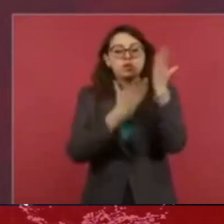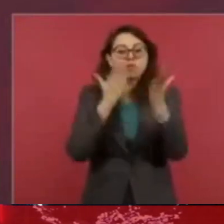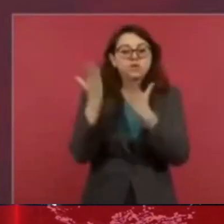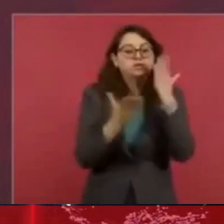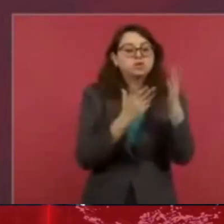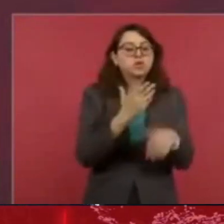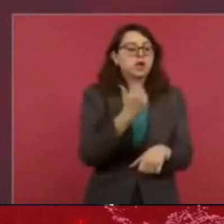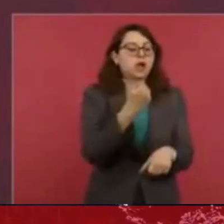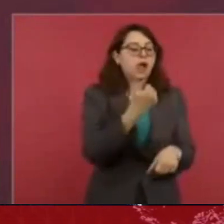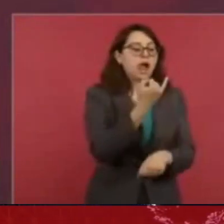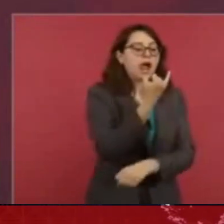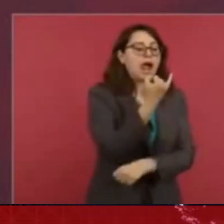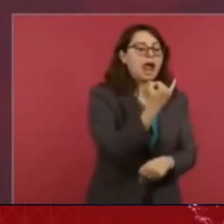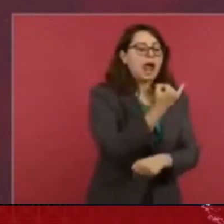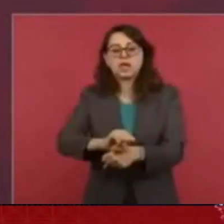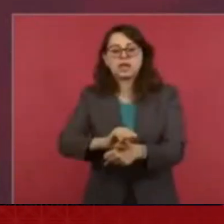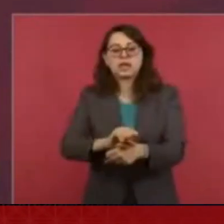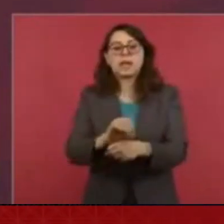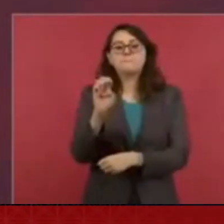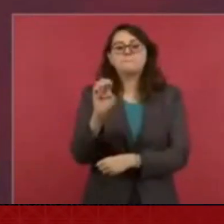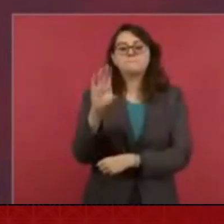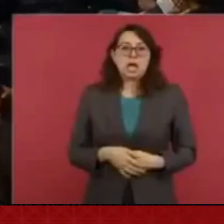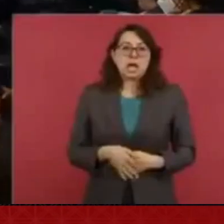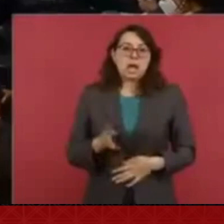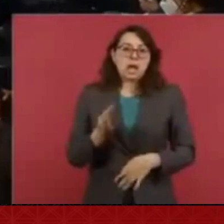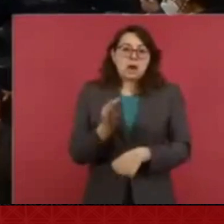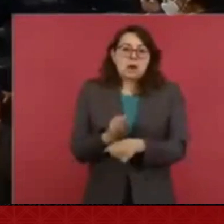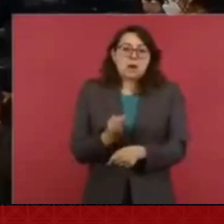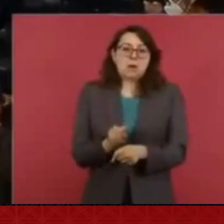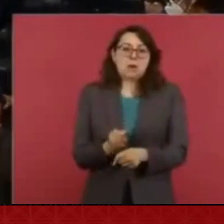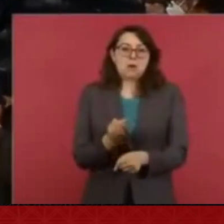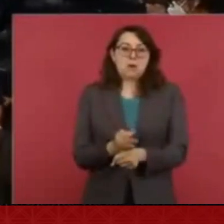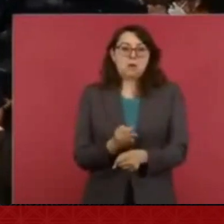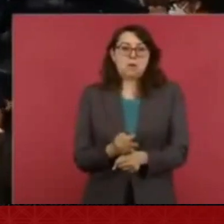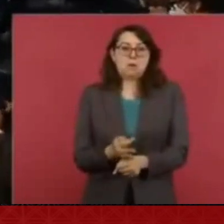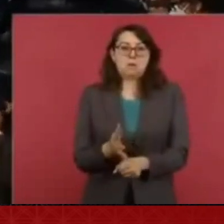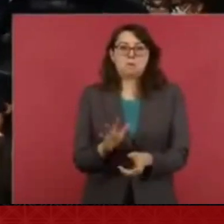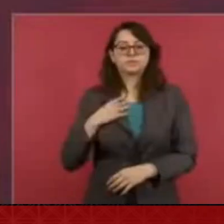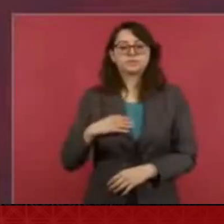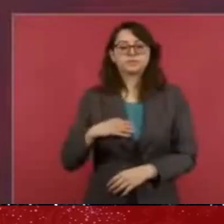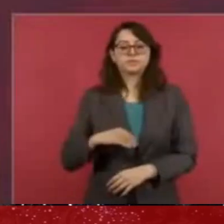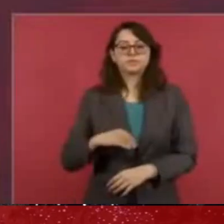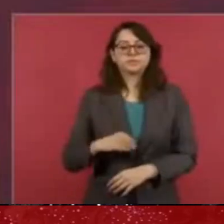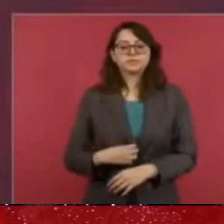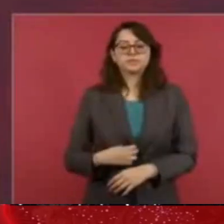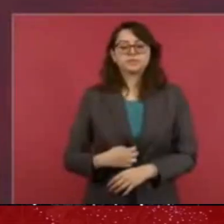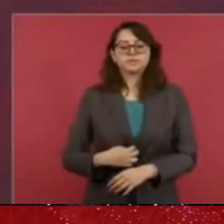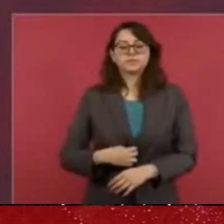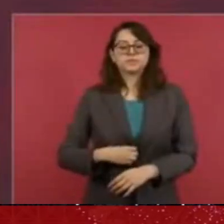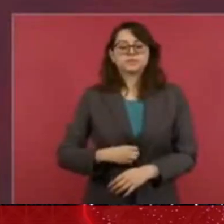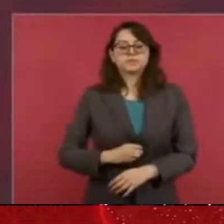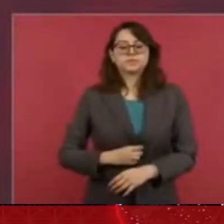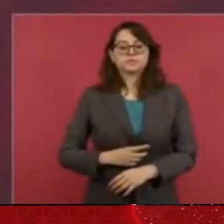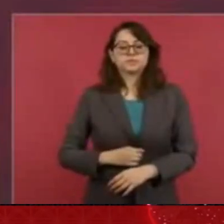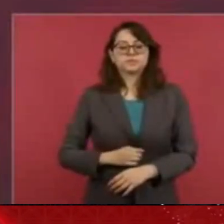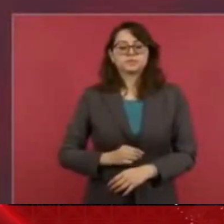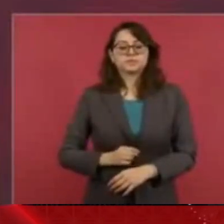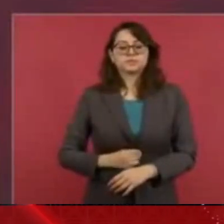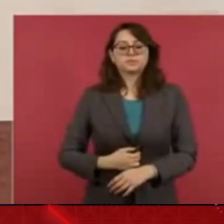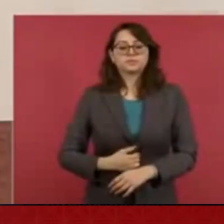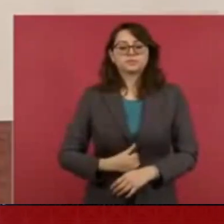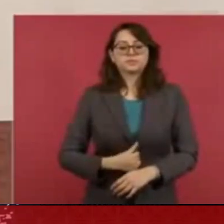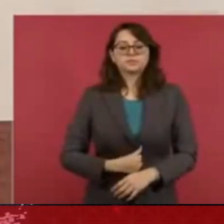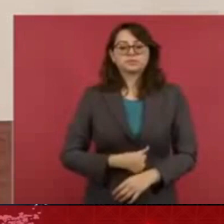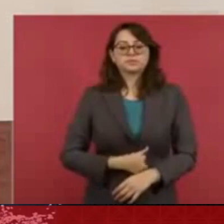básica al doble de lo que se entrega actualmente. Ya se tiene el presupuesto para terminar